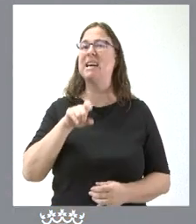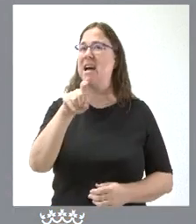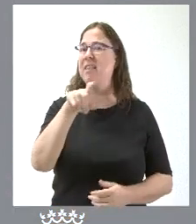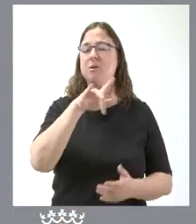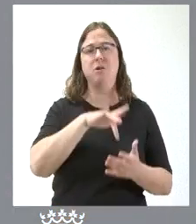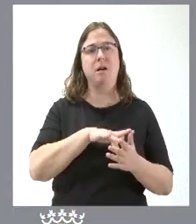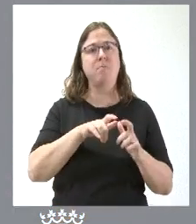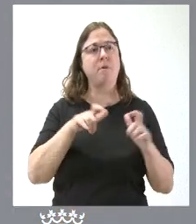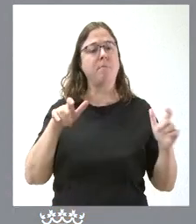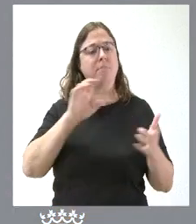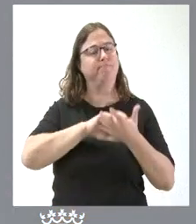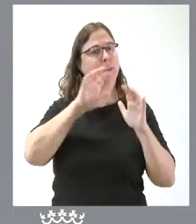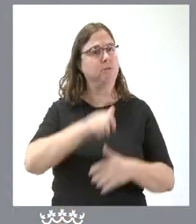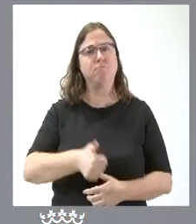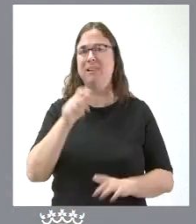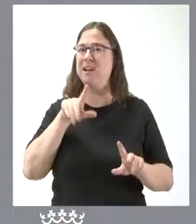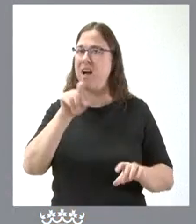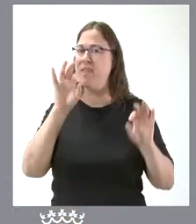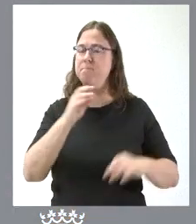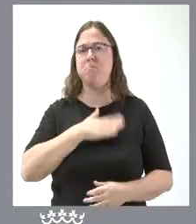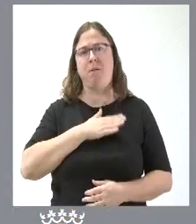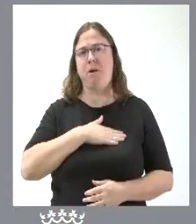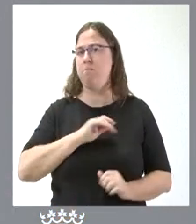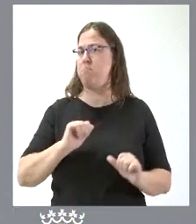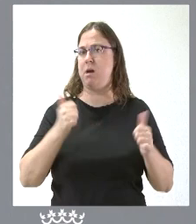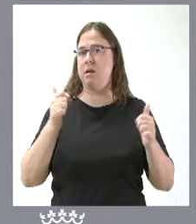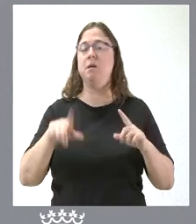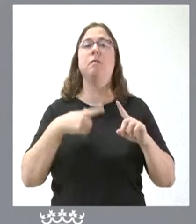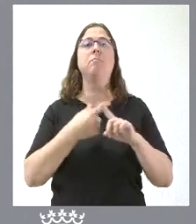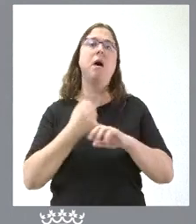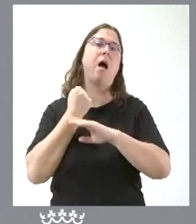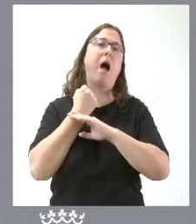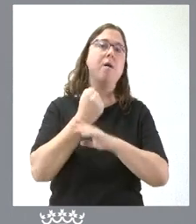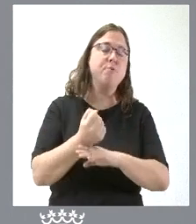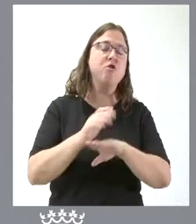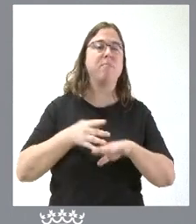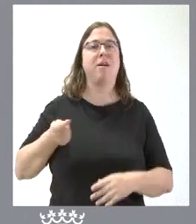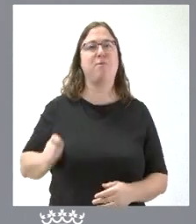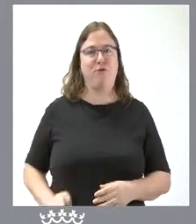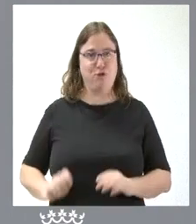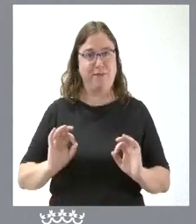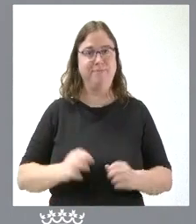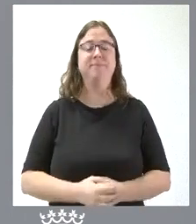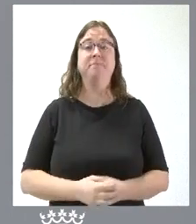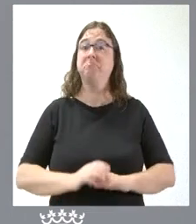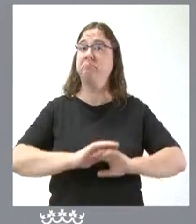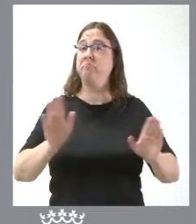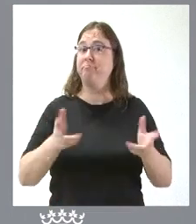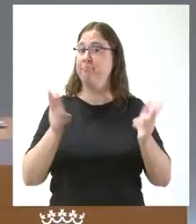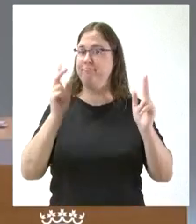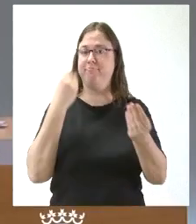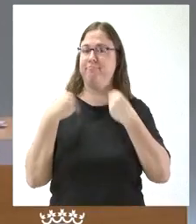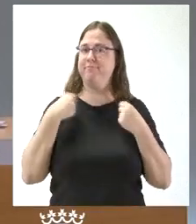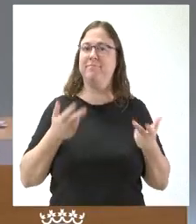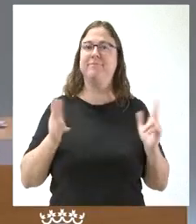mayor prevalencia en nuestra comunidad autónoma y desde aquí también nuestro respaldo y agradecimiento a los profesionales que prestan servicios en la materia. Y sin más, pues estamos a la espera de sus